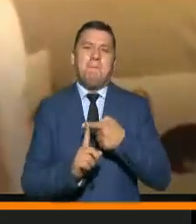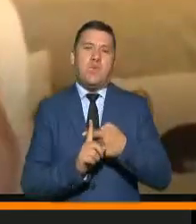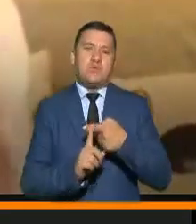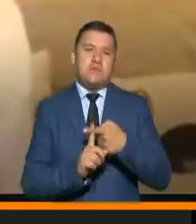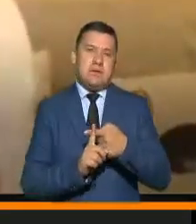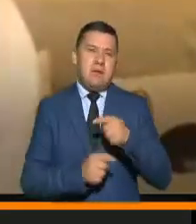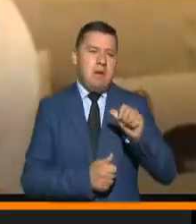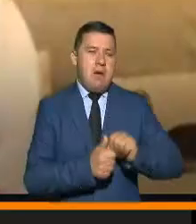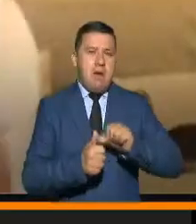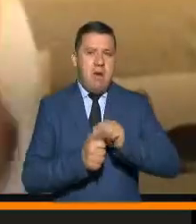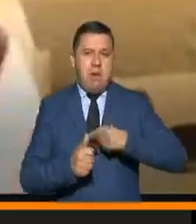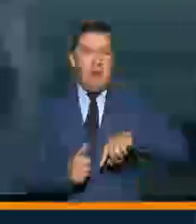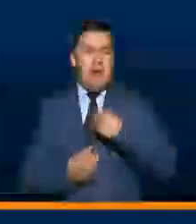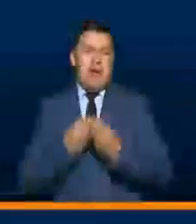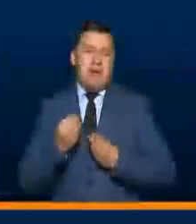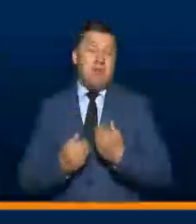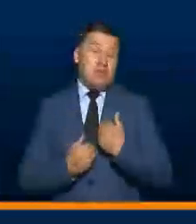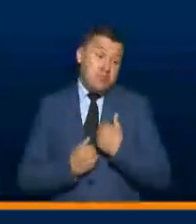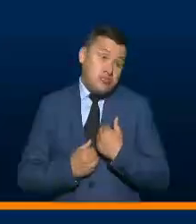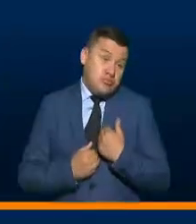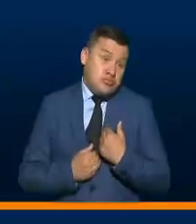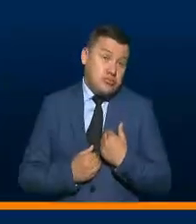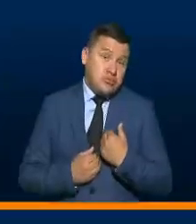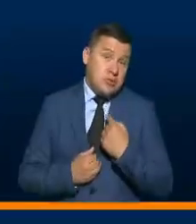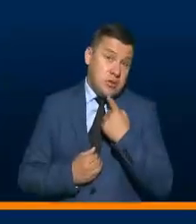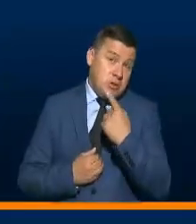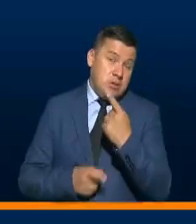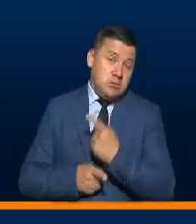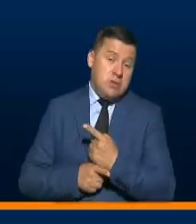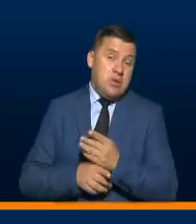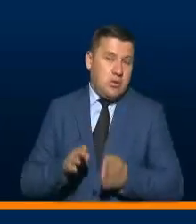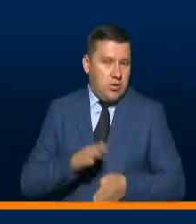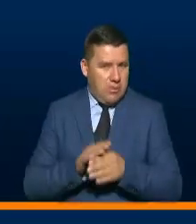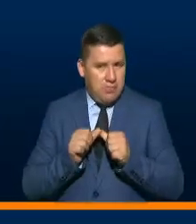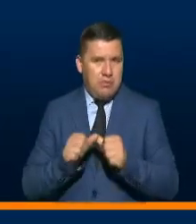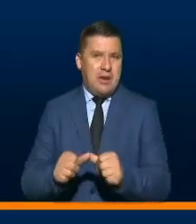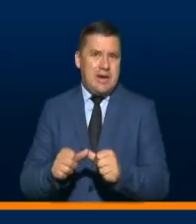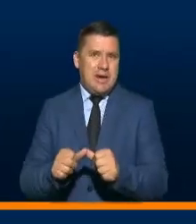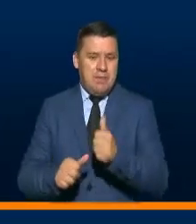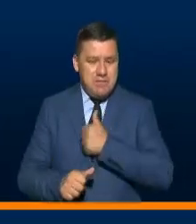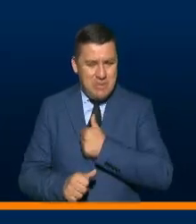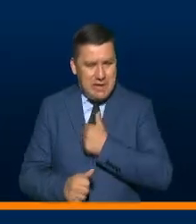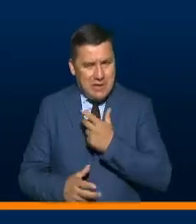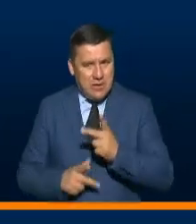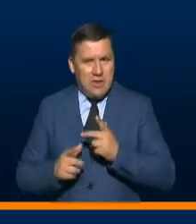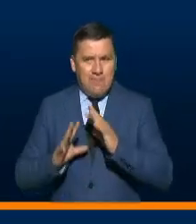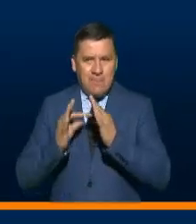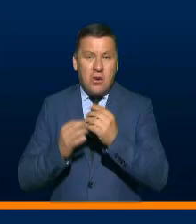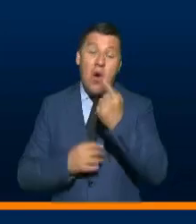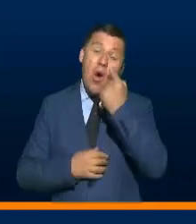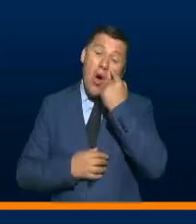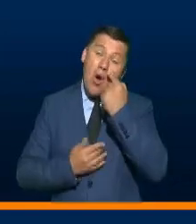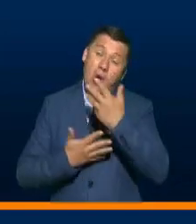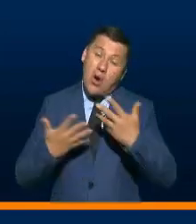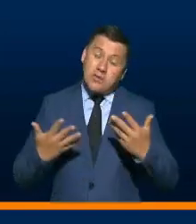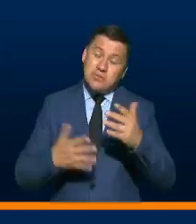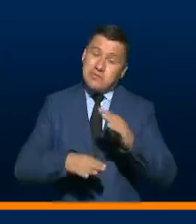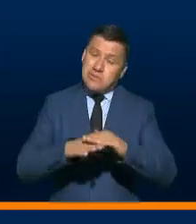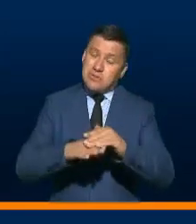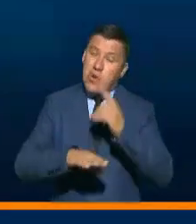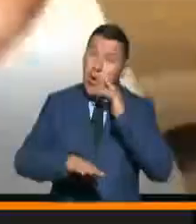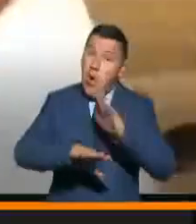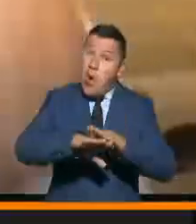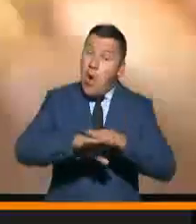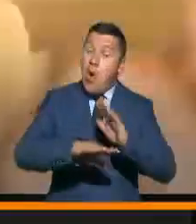de lo que cada uno de nosotros ha hecho y yo lo potenciaría. Sigan manteniendo esos recursos. Ojo con ciertas cosas, hay también unas